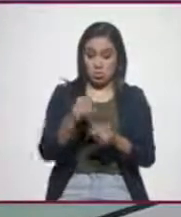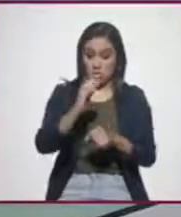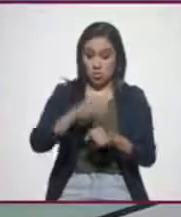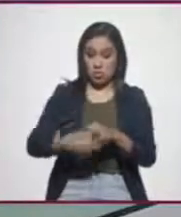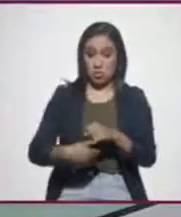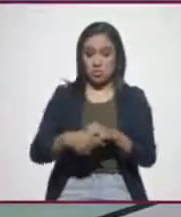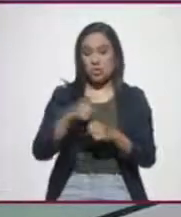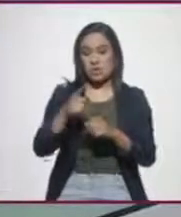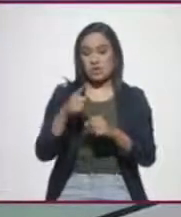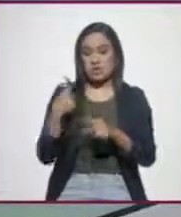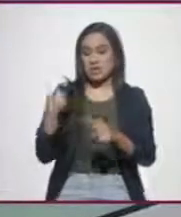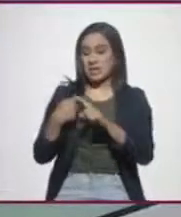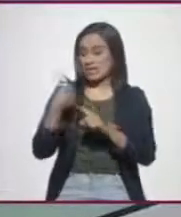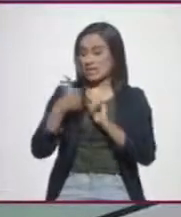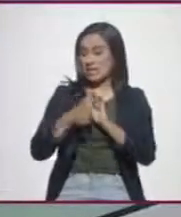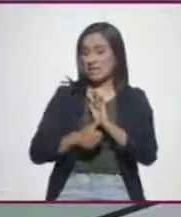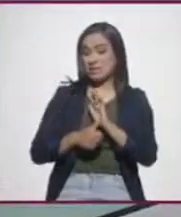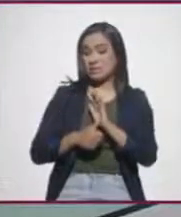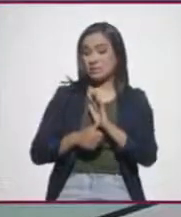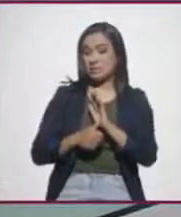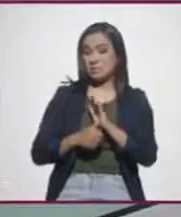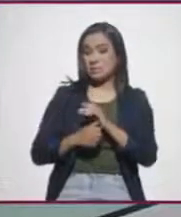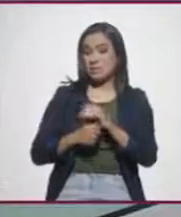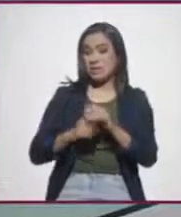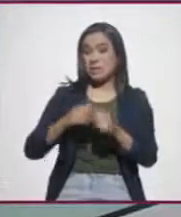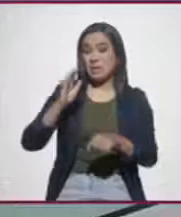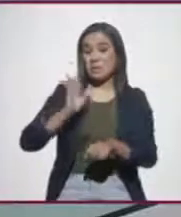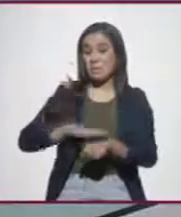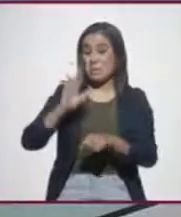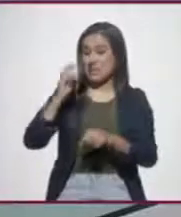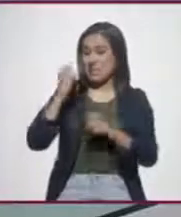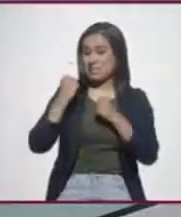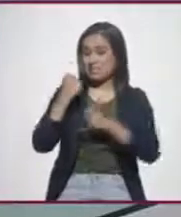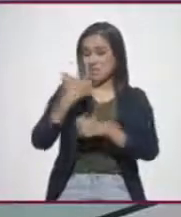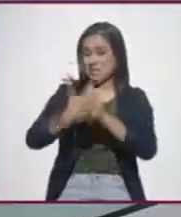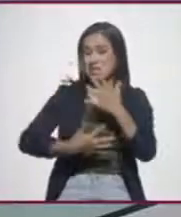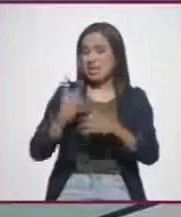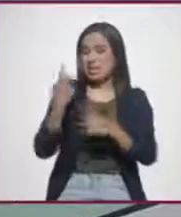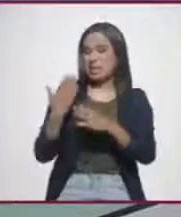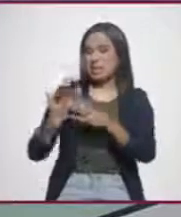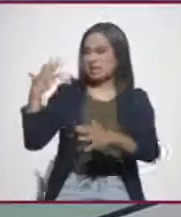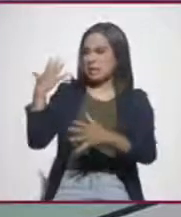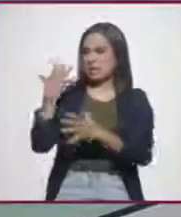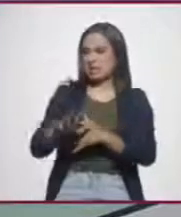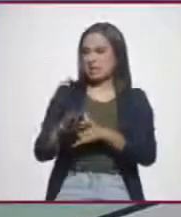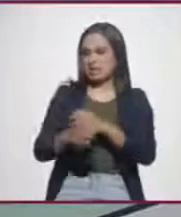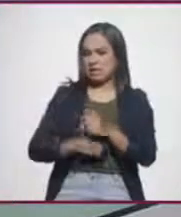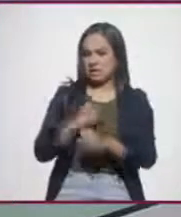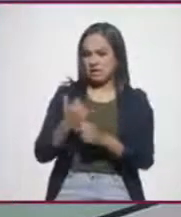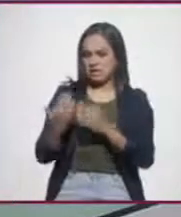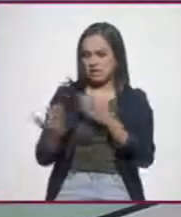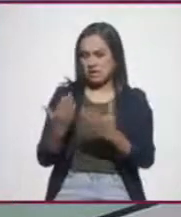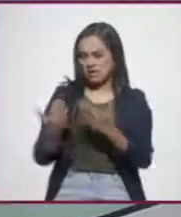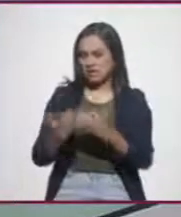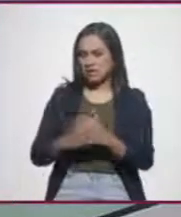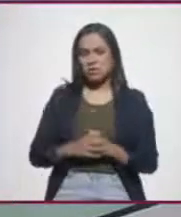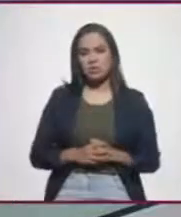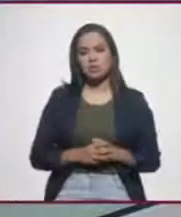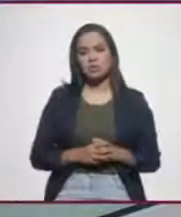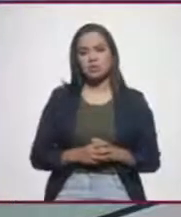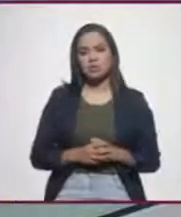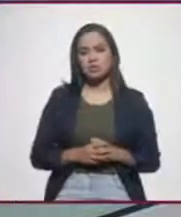uno de los semestres más violentos probablemente en los últimos diez años, ¿no? Pero esto no es nuevamente